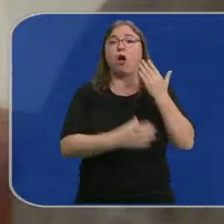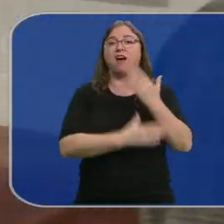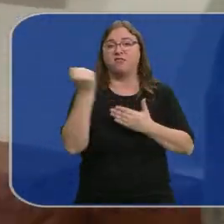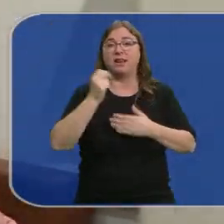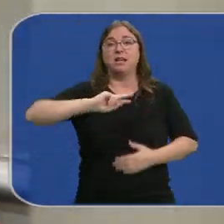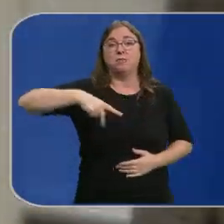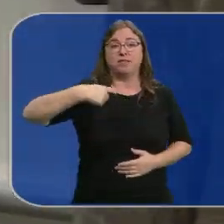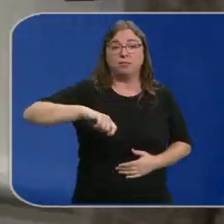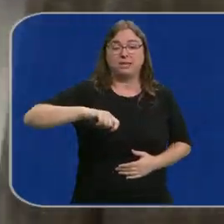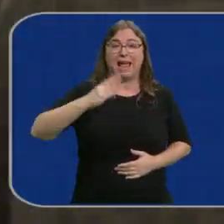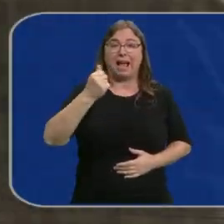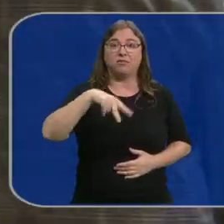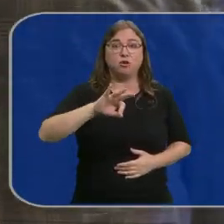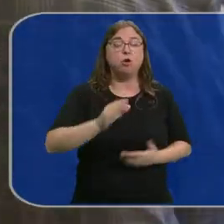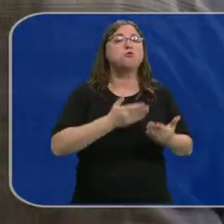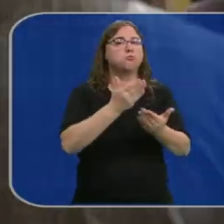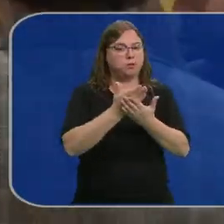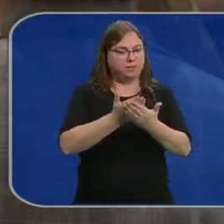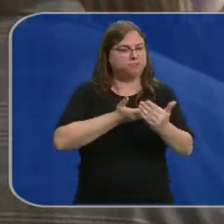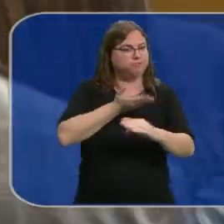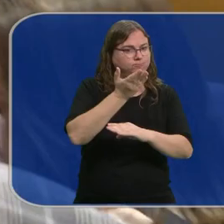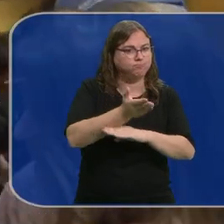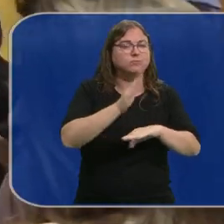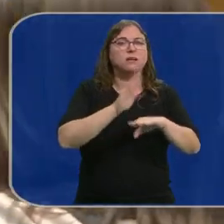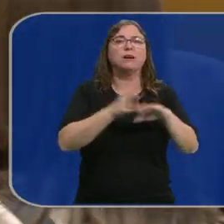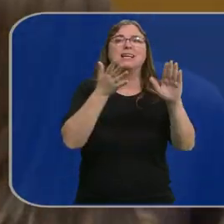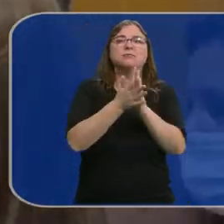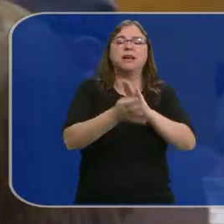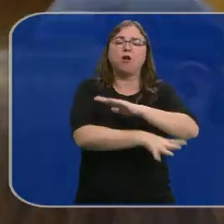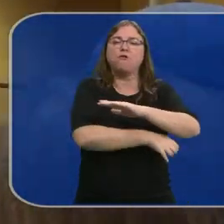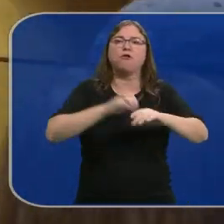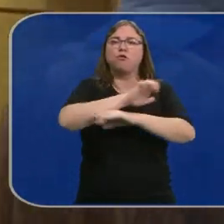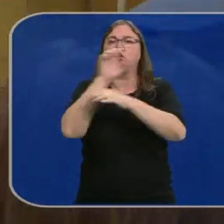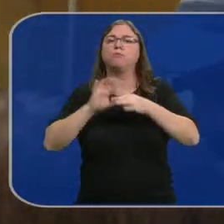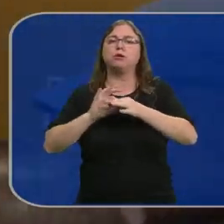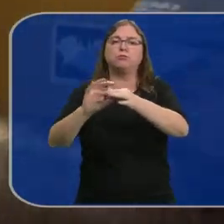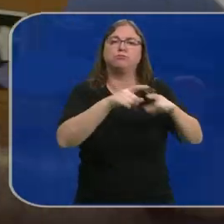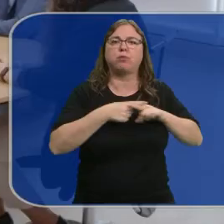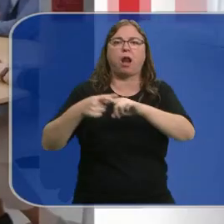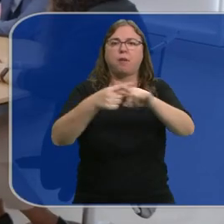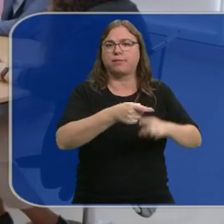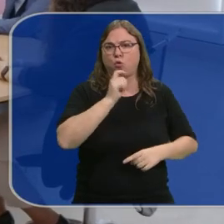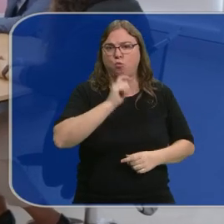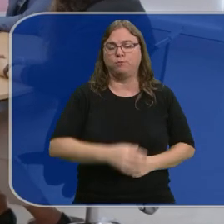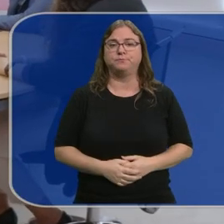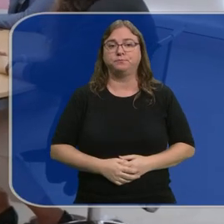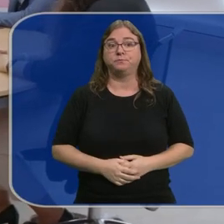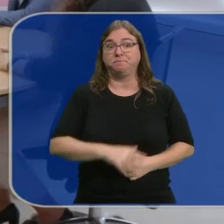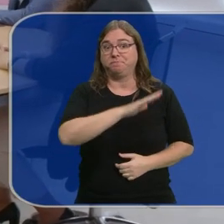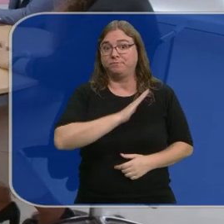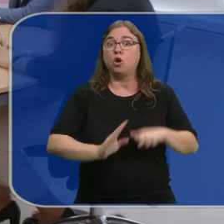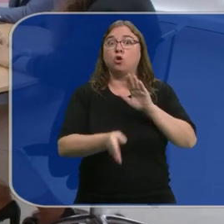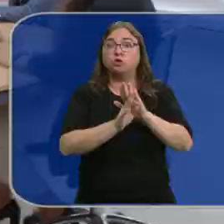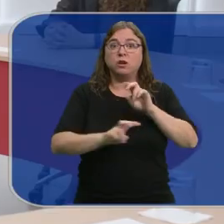La vicepresidenta Nadia Calviño pidió comparecer para explicar el reparto de los fondos europeos. Y mientras